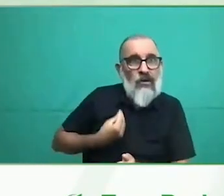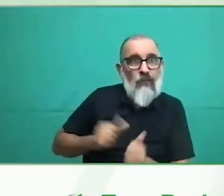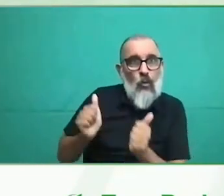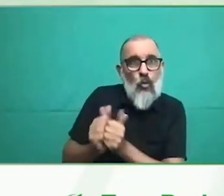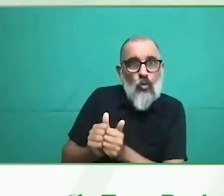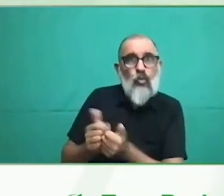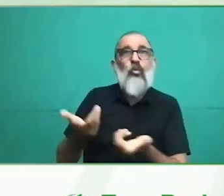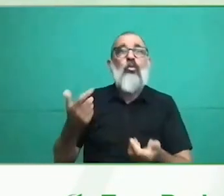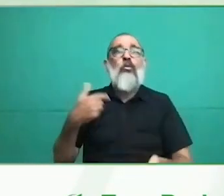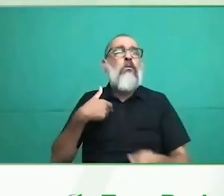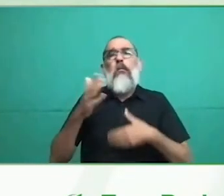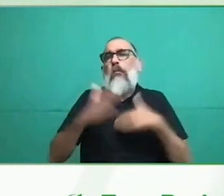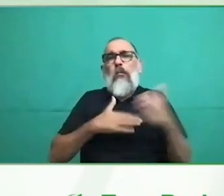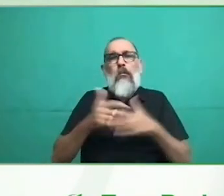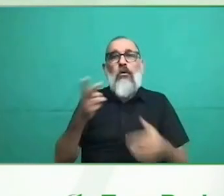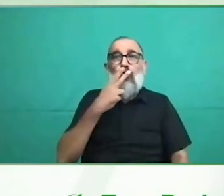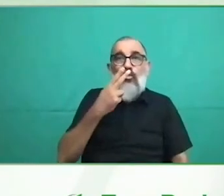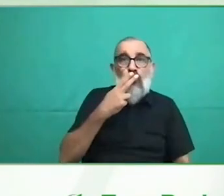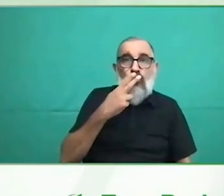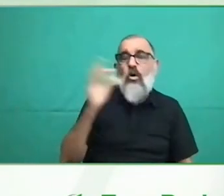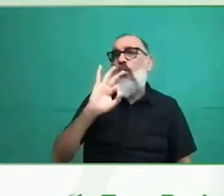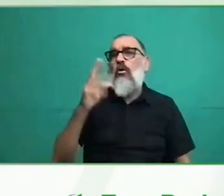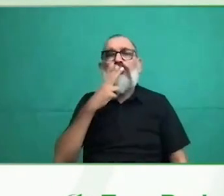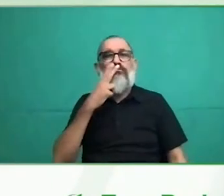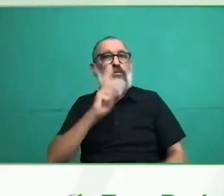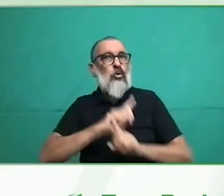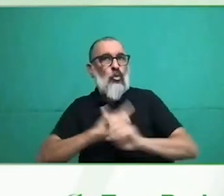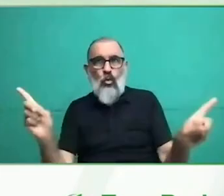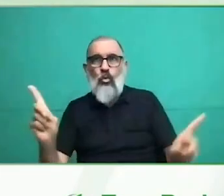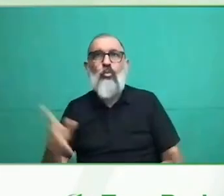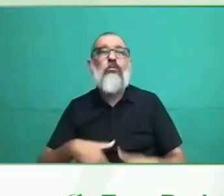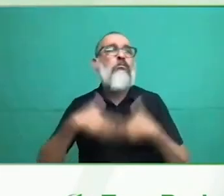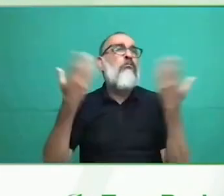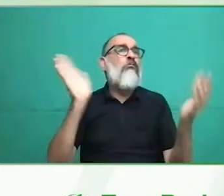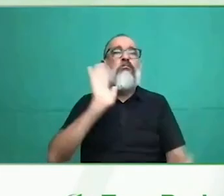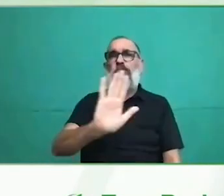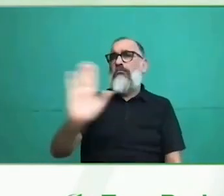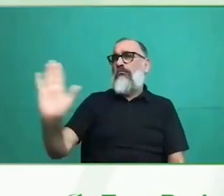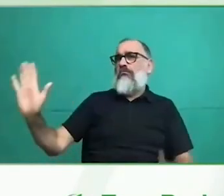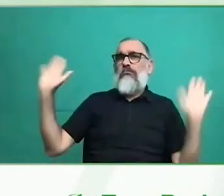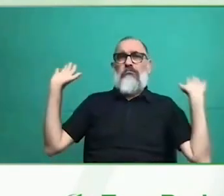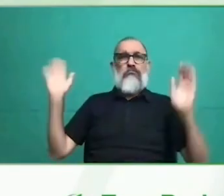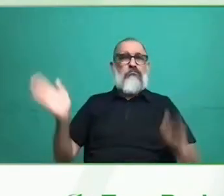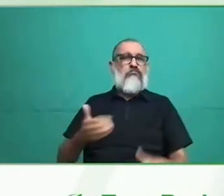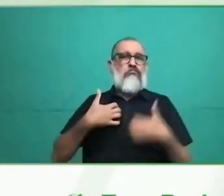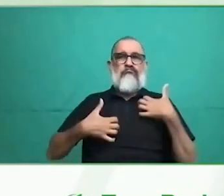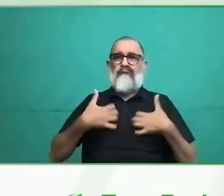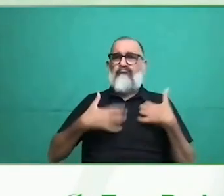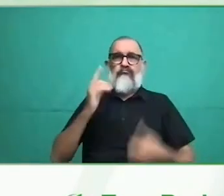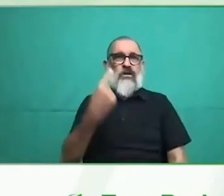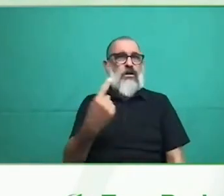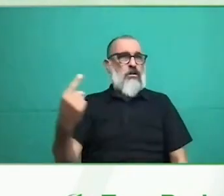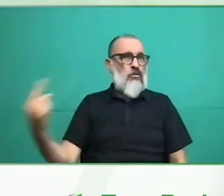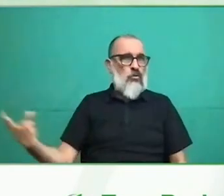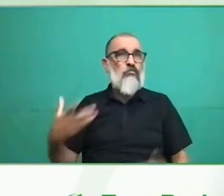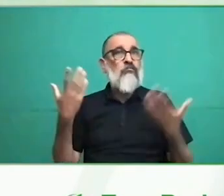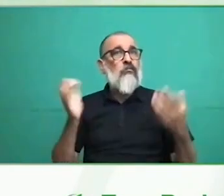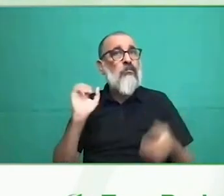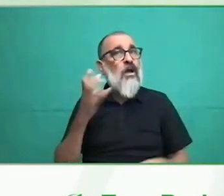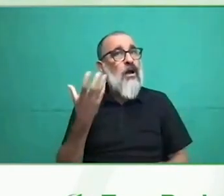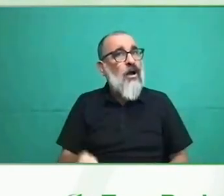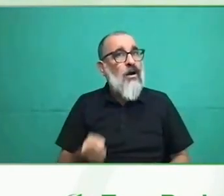relevante, porque en muchas situaciones casi no están bien las estadísticas, porque ya funcionan con soledad.